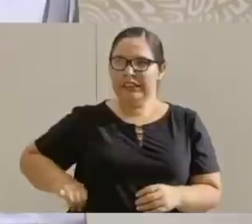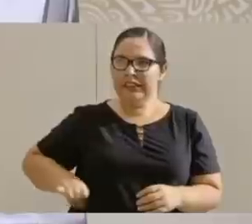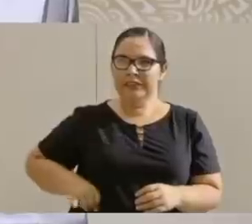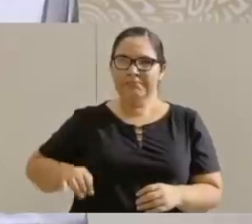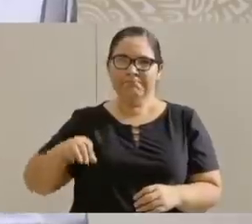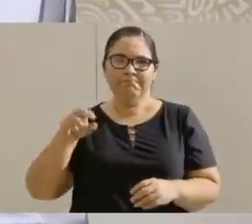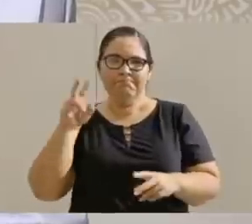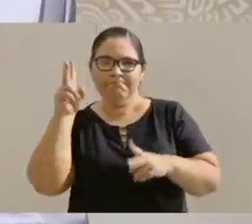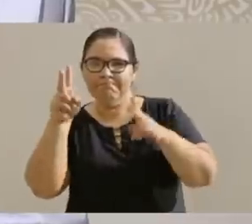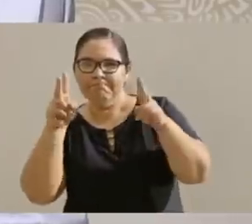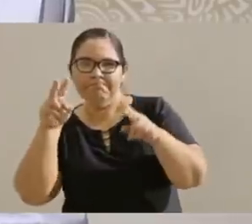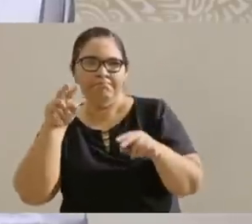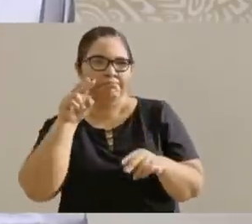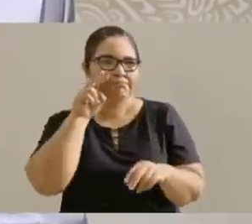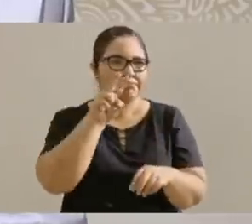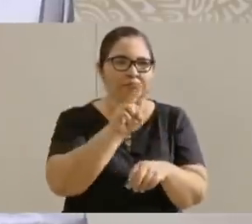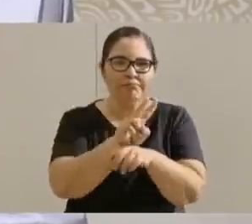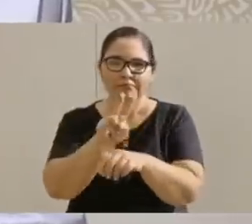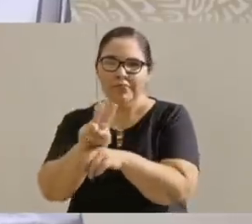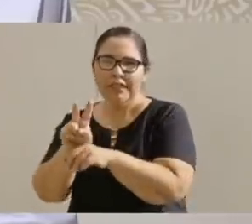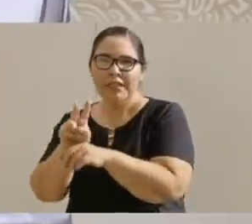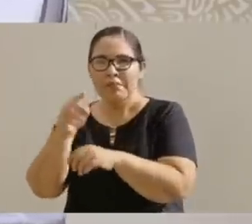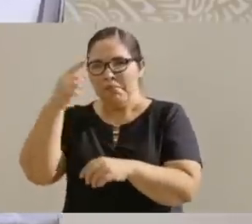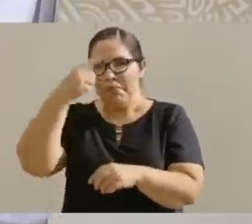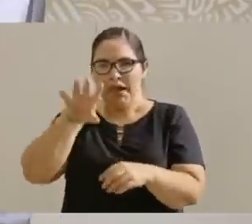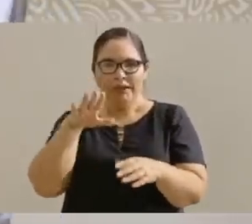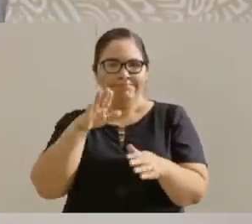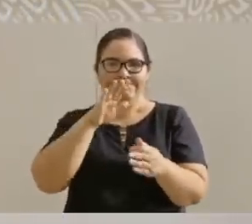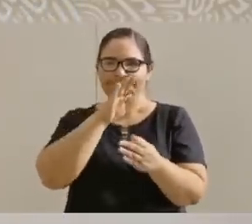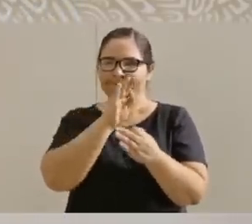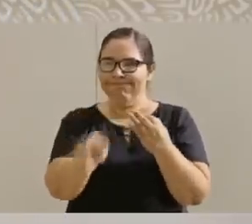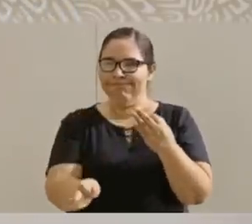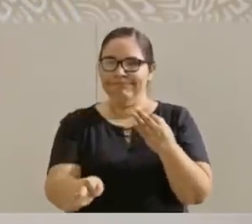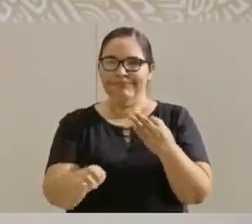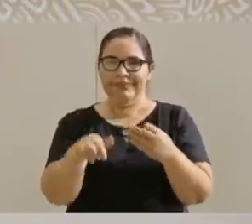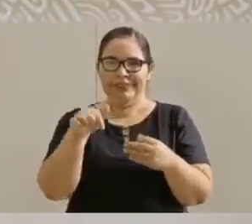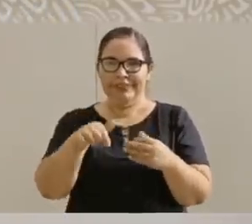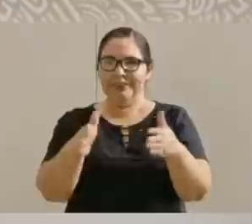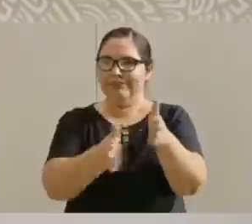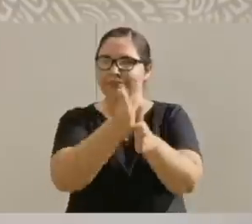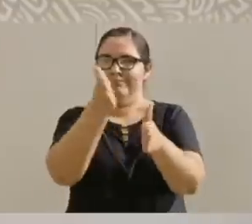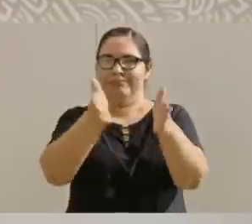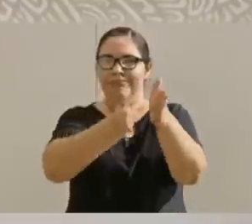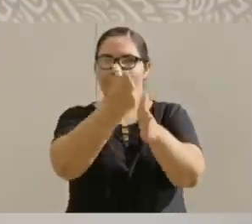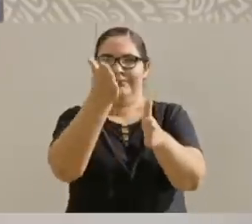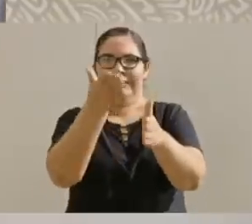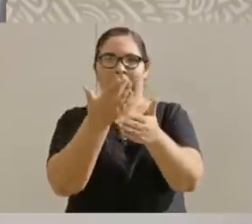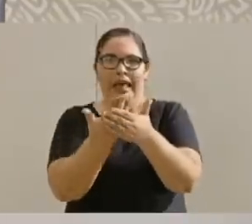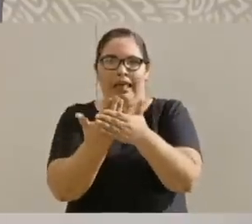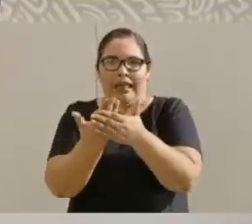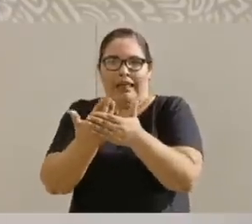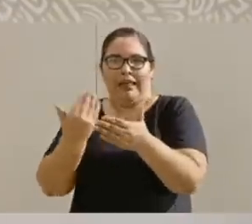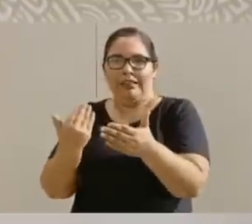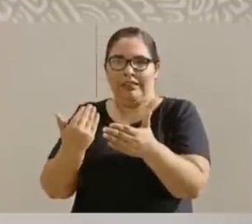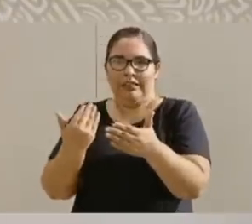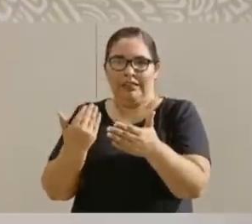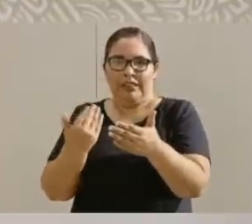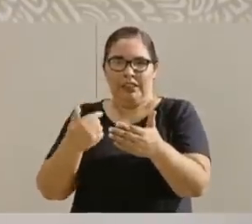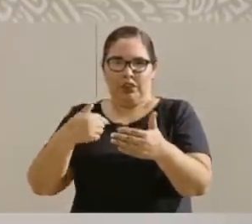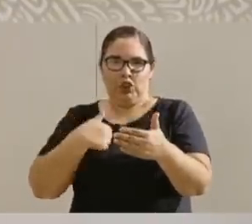El propósito es terminar esta obra antes de que